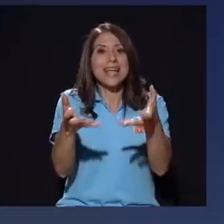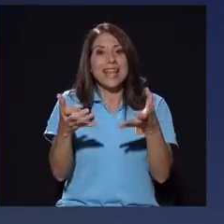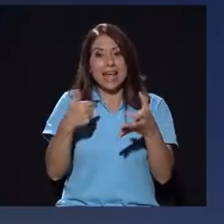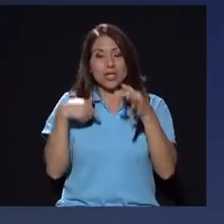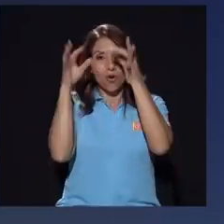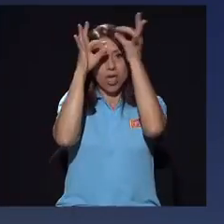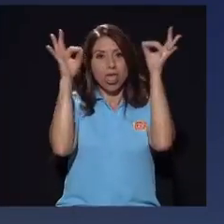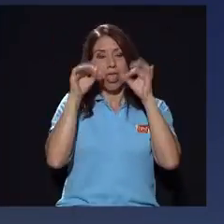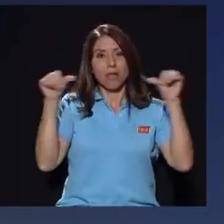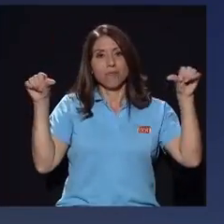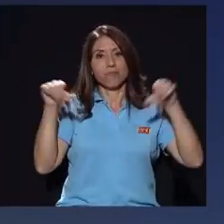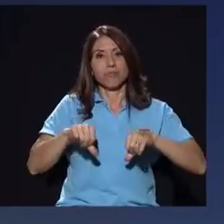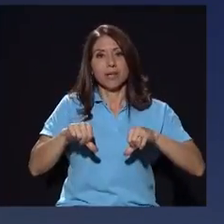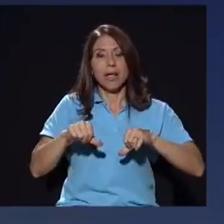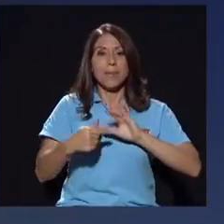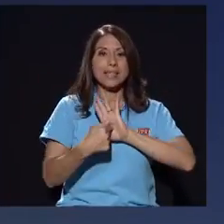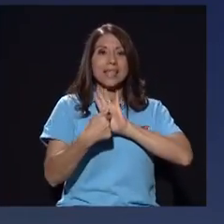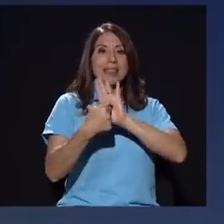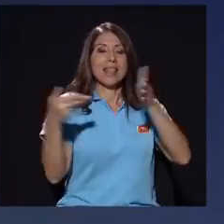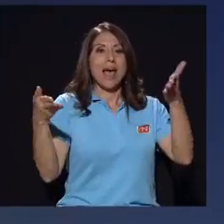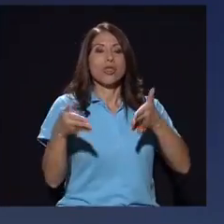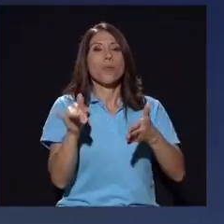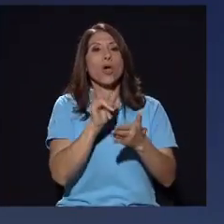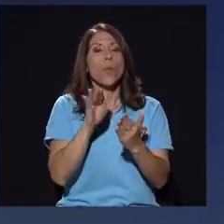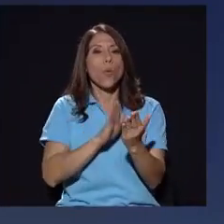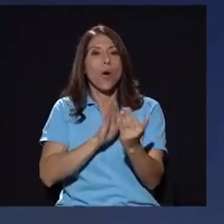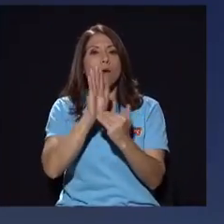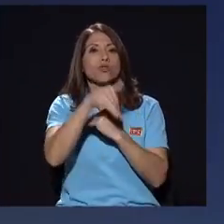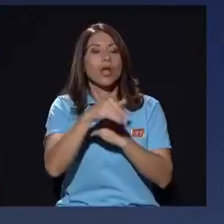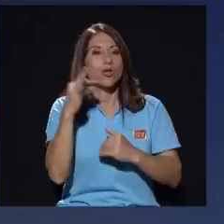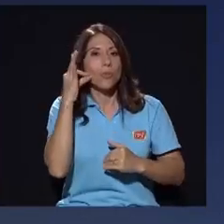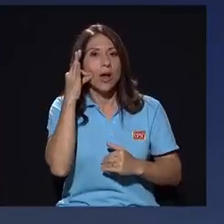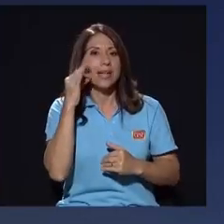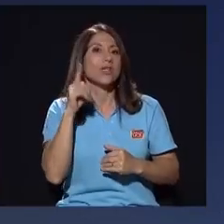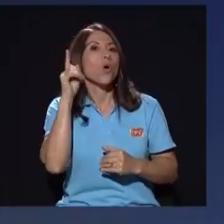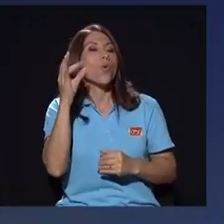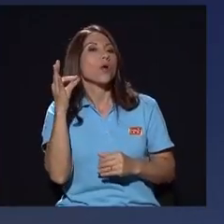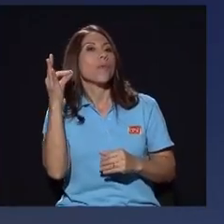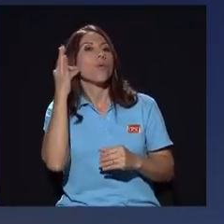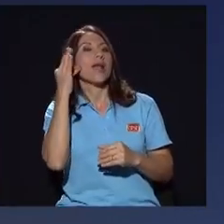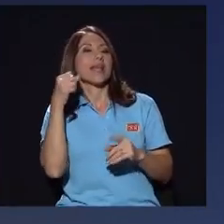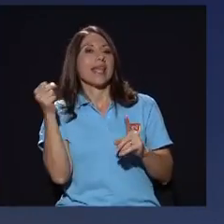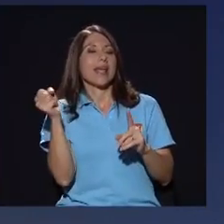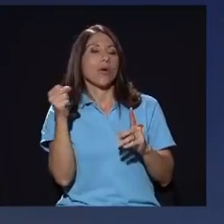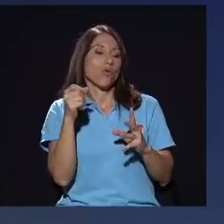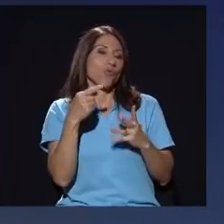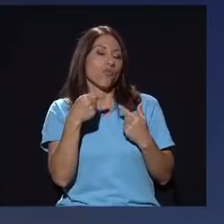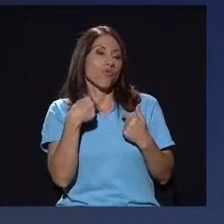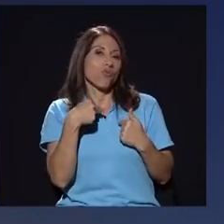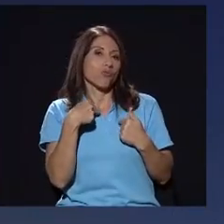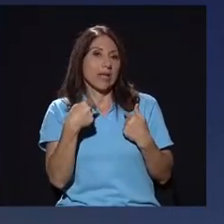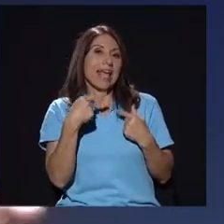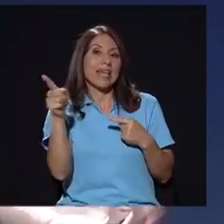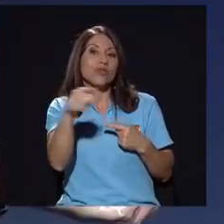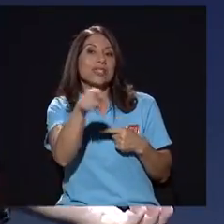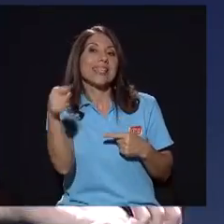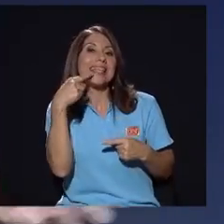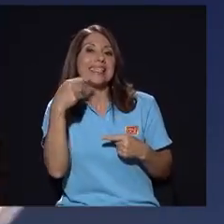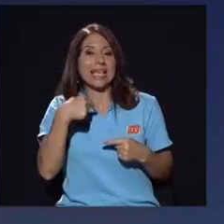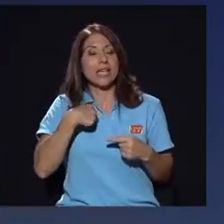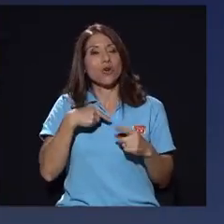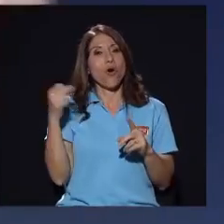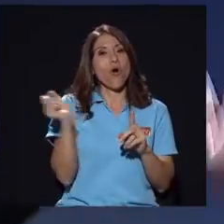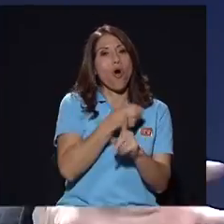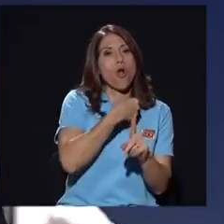desprestigiarme a mí presentándome como un abusador de mujeres, como una persona que golpeaba a sus exparejas, algo que es absolutamente falso y que yo puedo